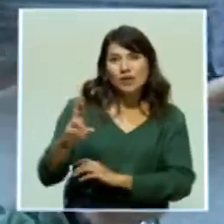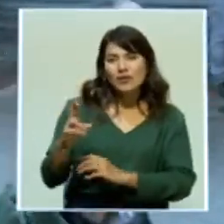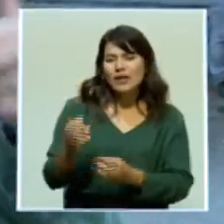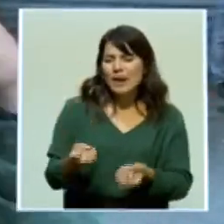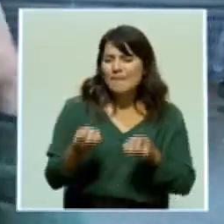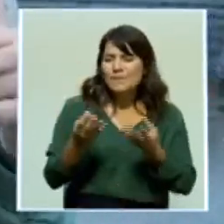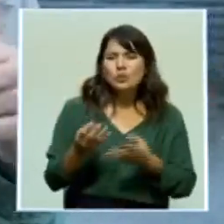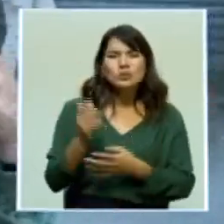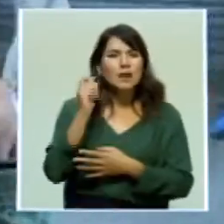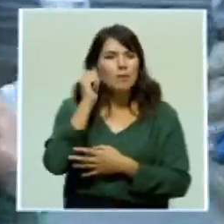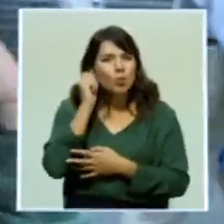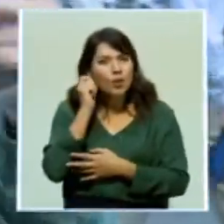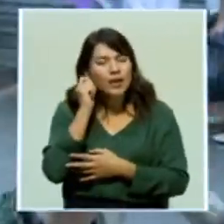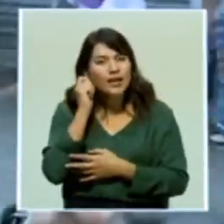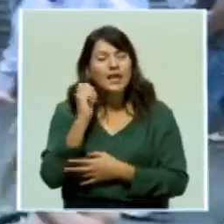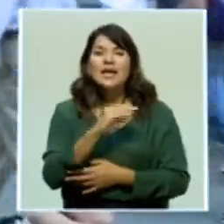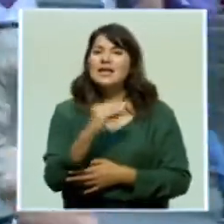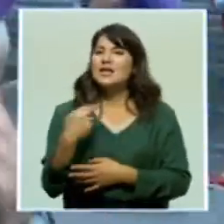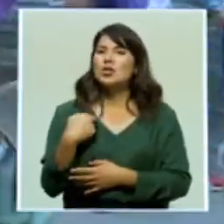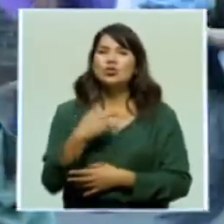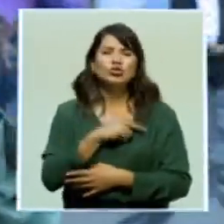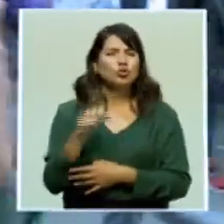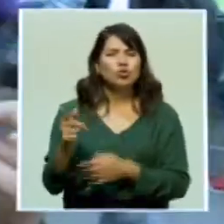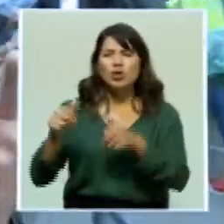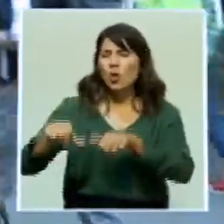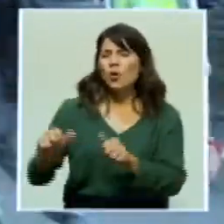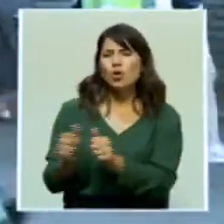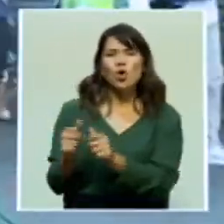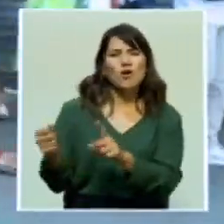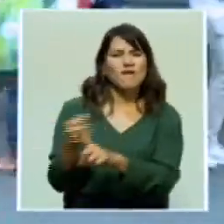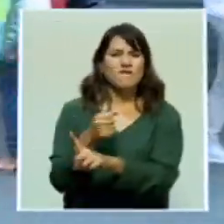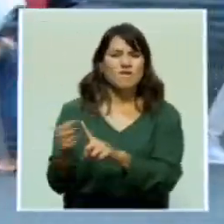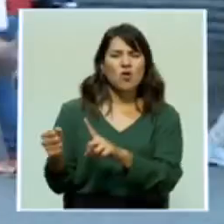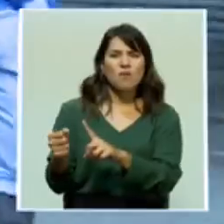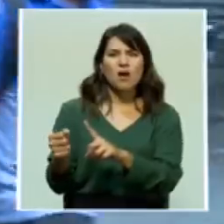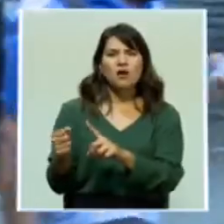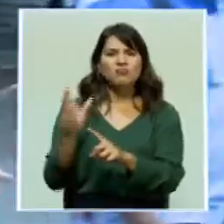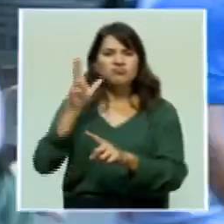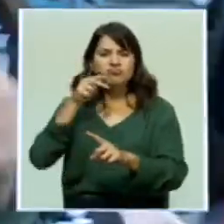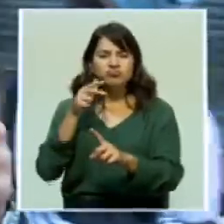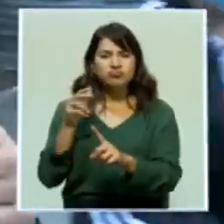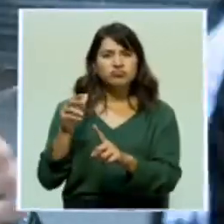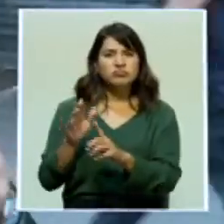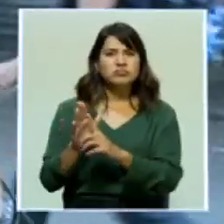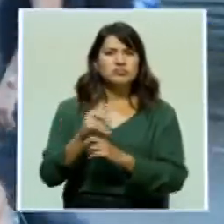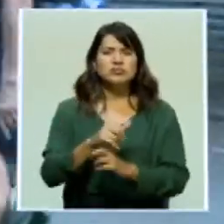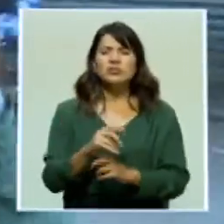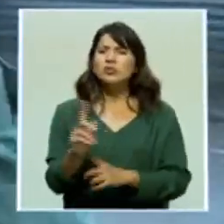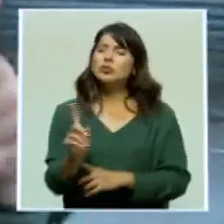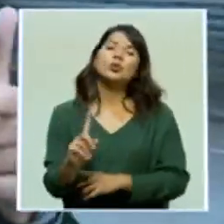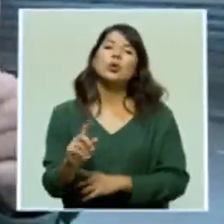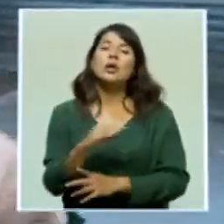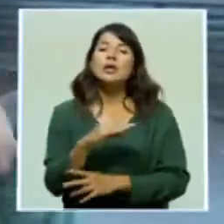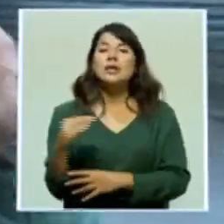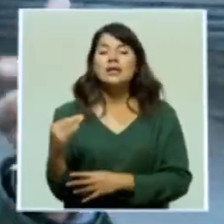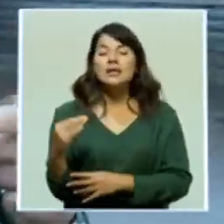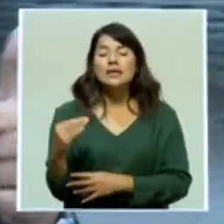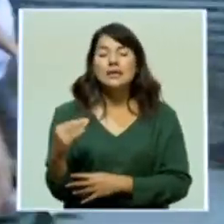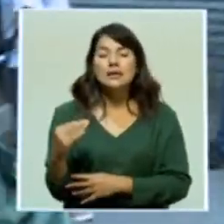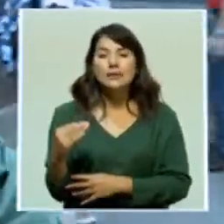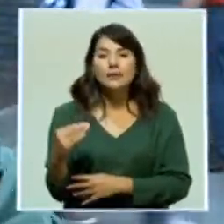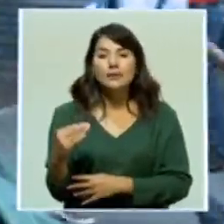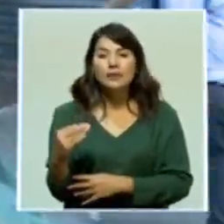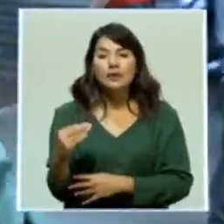de mujeres, que estamos en contra de toda forma de violencia patriarcal, que, en efecto, hay responsabilidad tanto estatal como